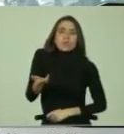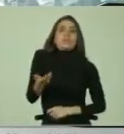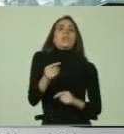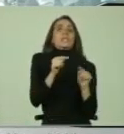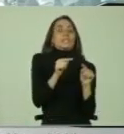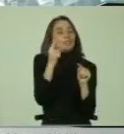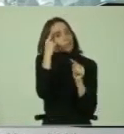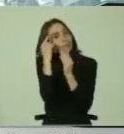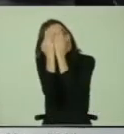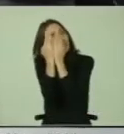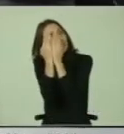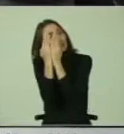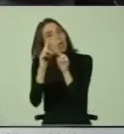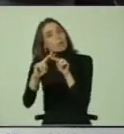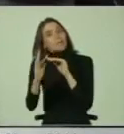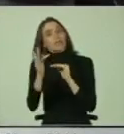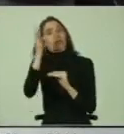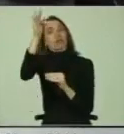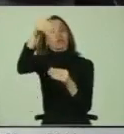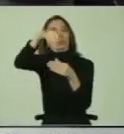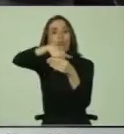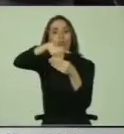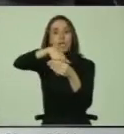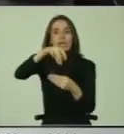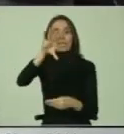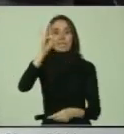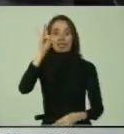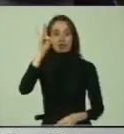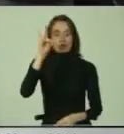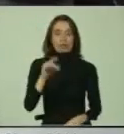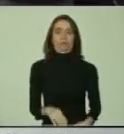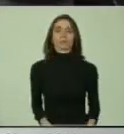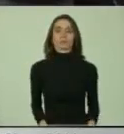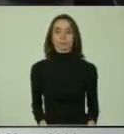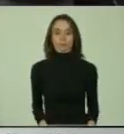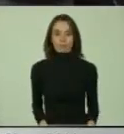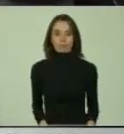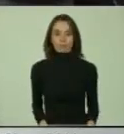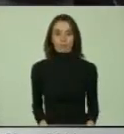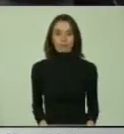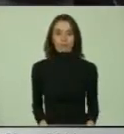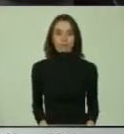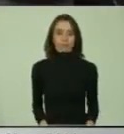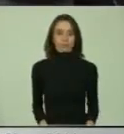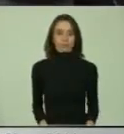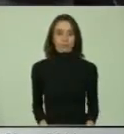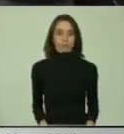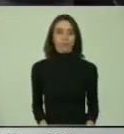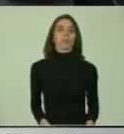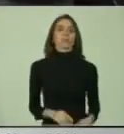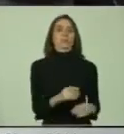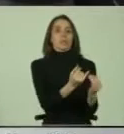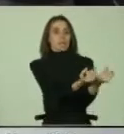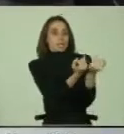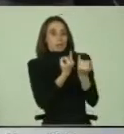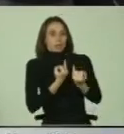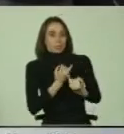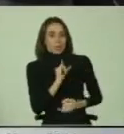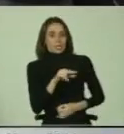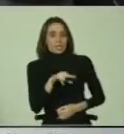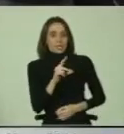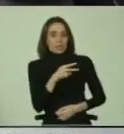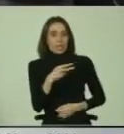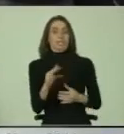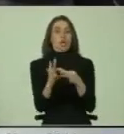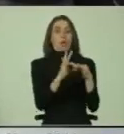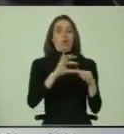será estudiada para futuras elecciones. Por otra parte, la información otorgada al INDH por la Unión